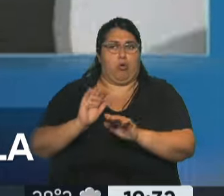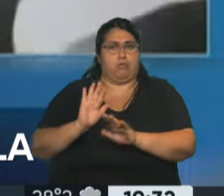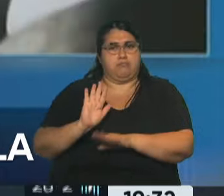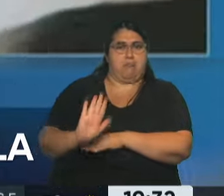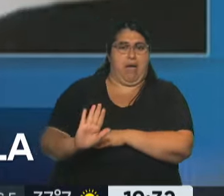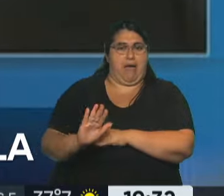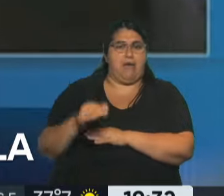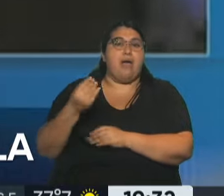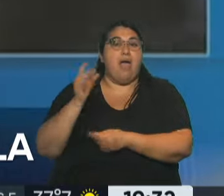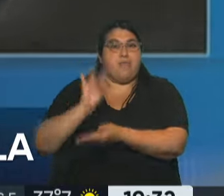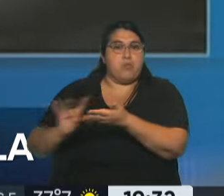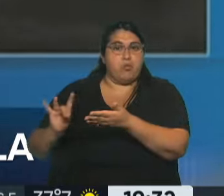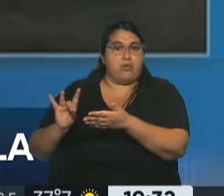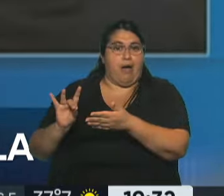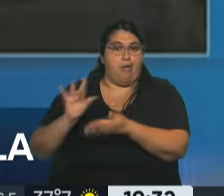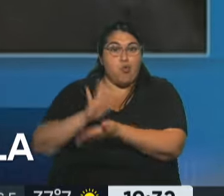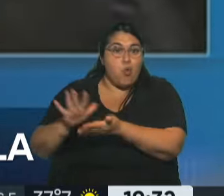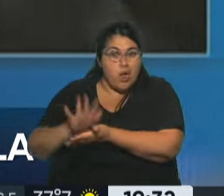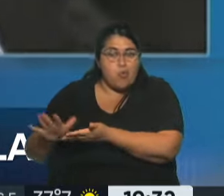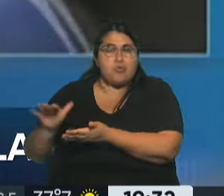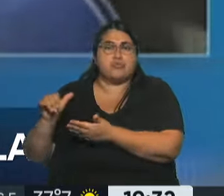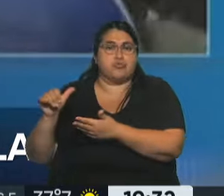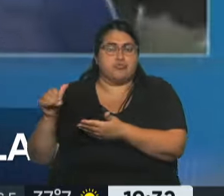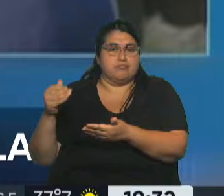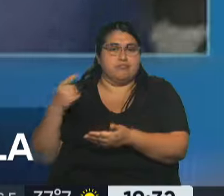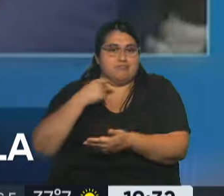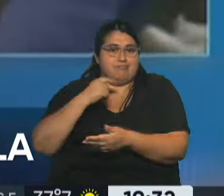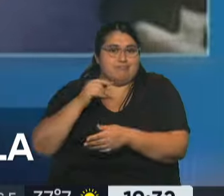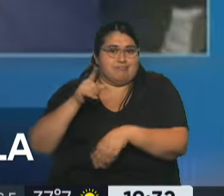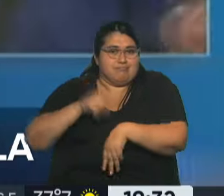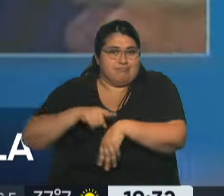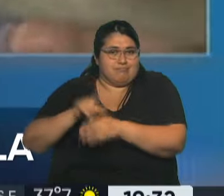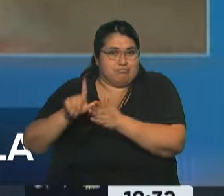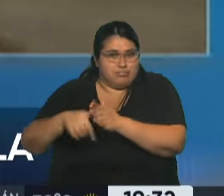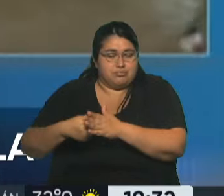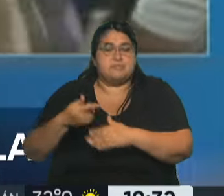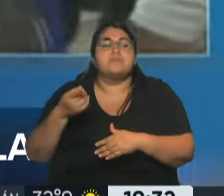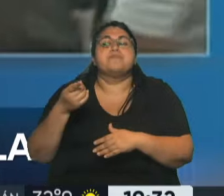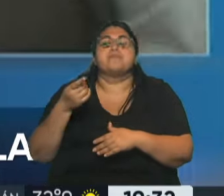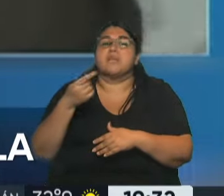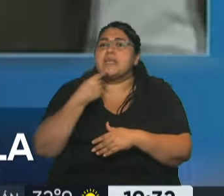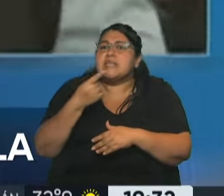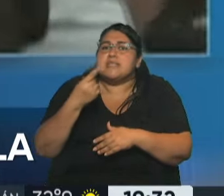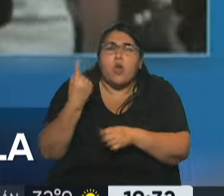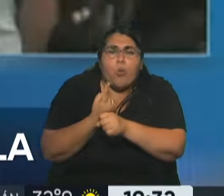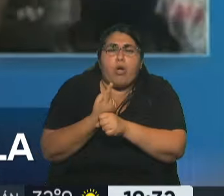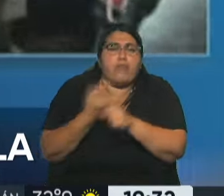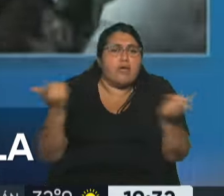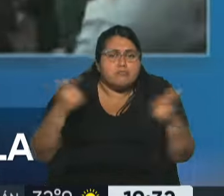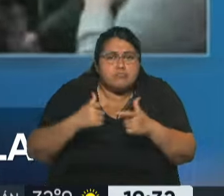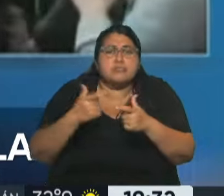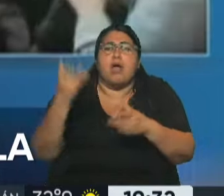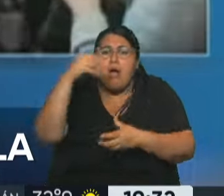los diputados electos y reelectos. Si los diputados son declarados independientes, no pueden interar la Junta Directiva ni presidir